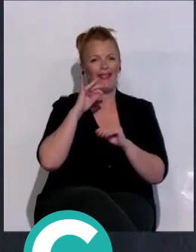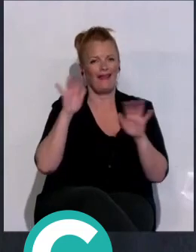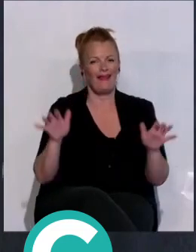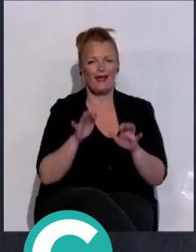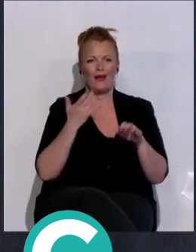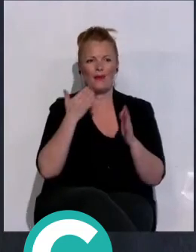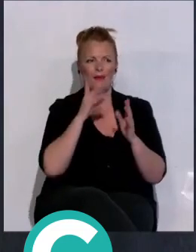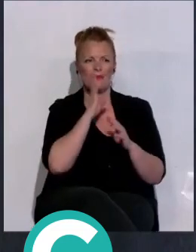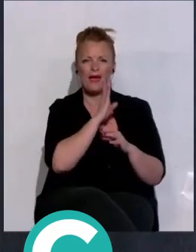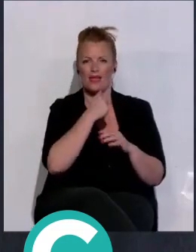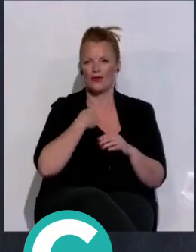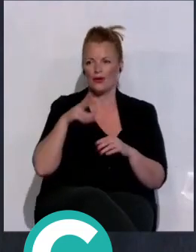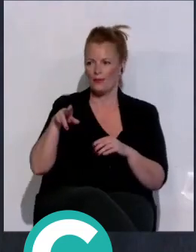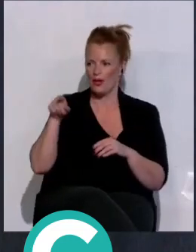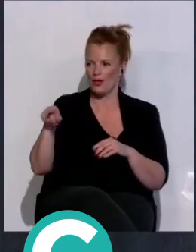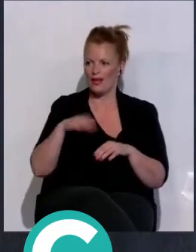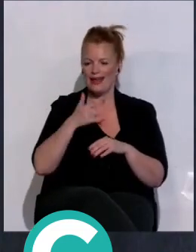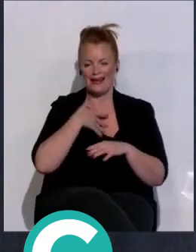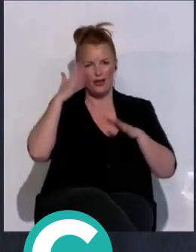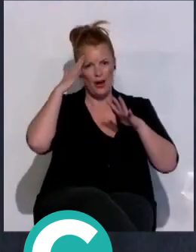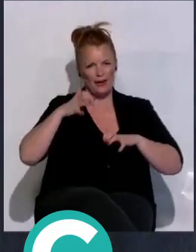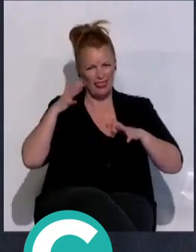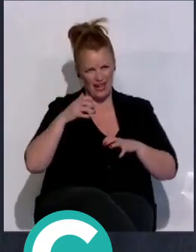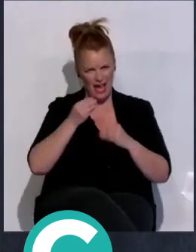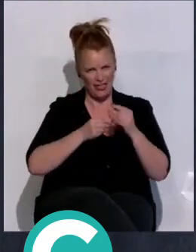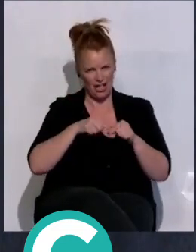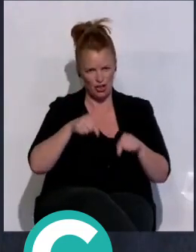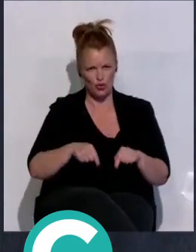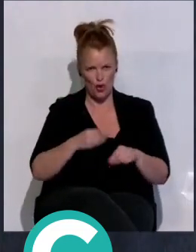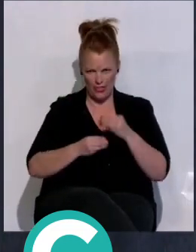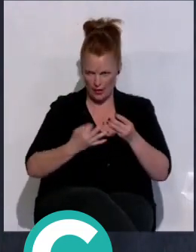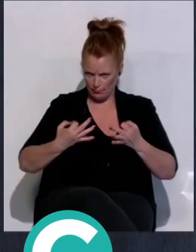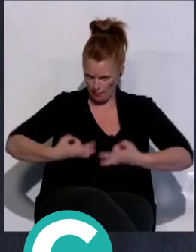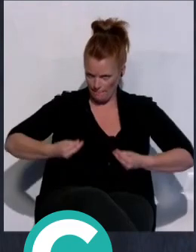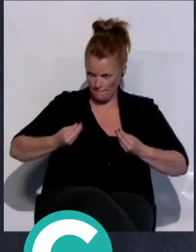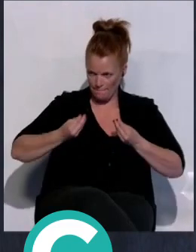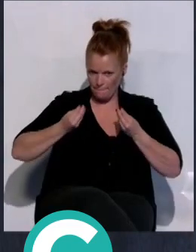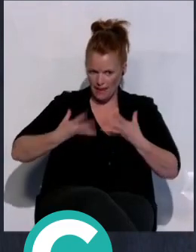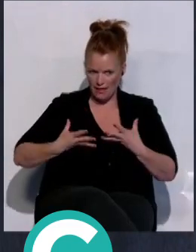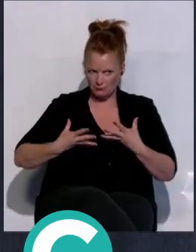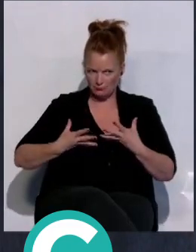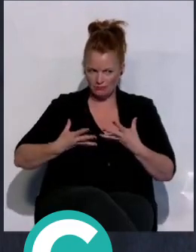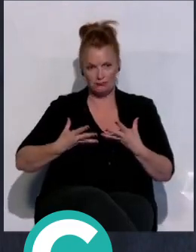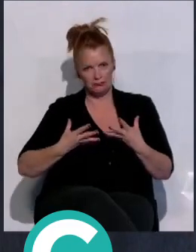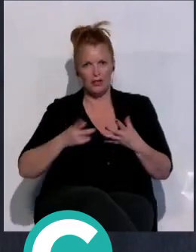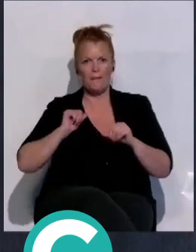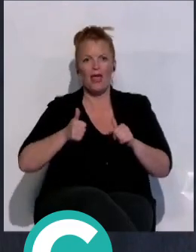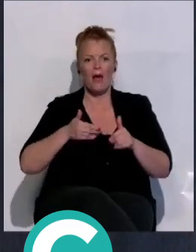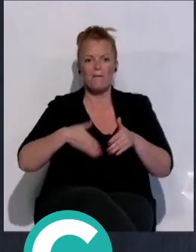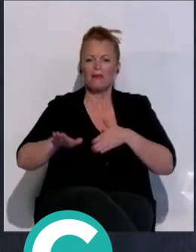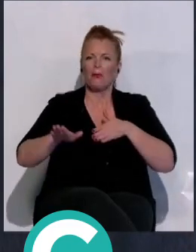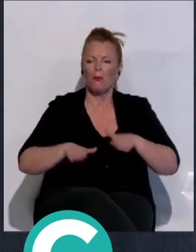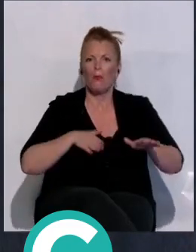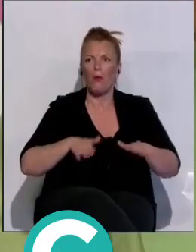madre, a mi hermano y a mí, oye, ¿queréis aprender a hacer esto en plan bien? Y pues fui a empezar a patinar y yo en mi caso